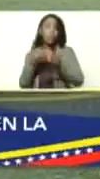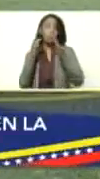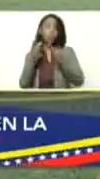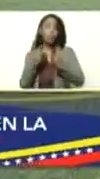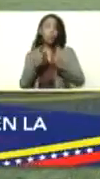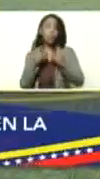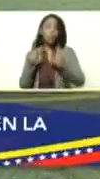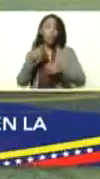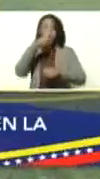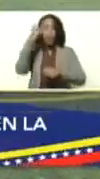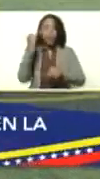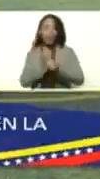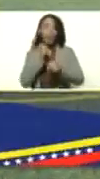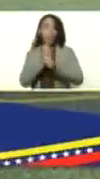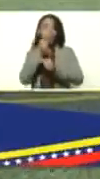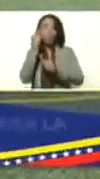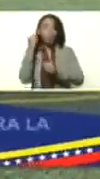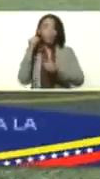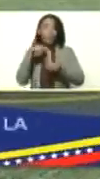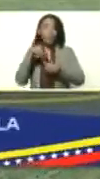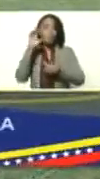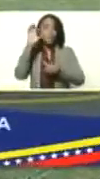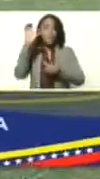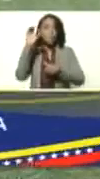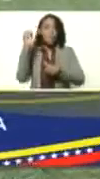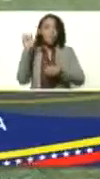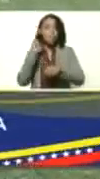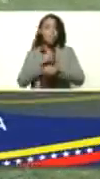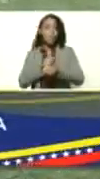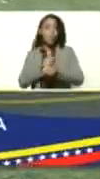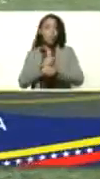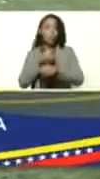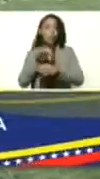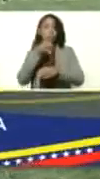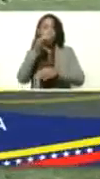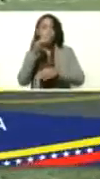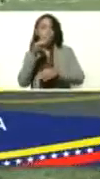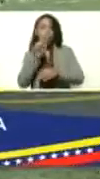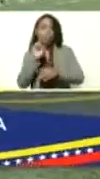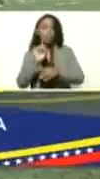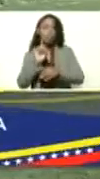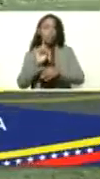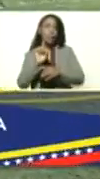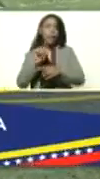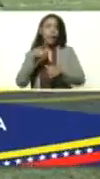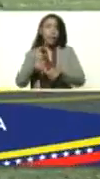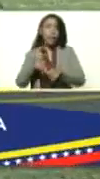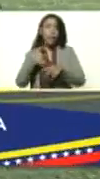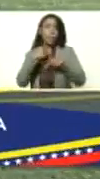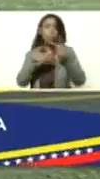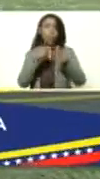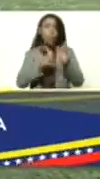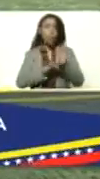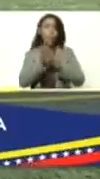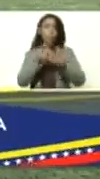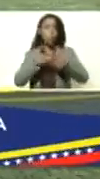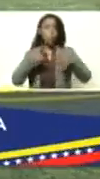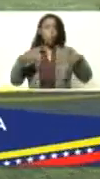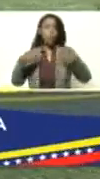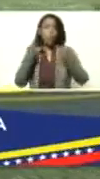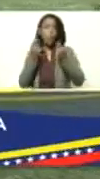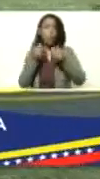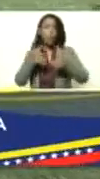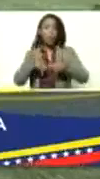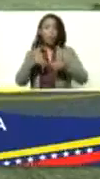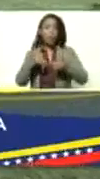para todos los trabajadores y trabajadoras del país más temprano que tarde se recuperarán producto del crecimiento económico de la